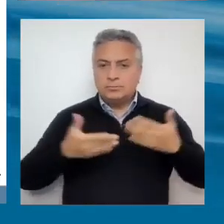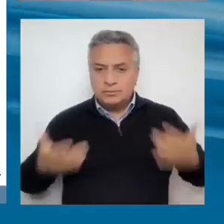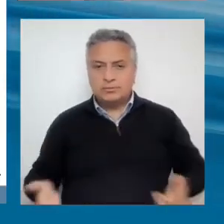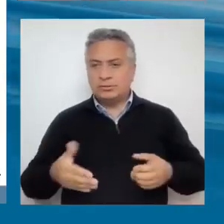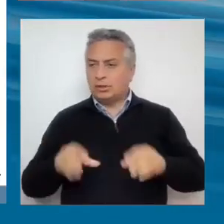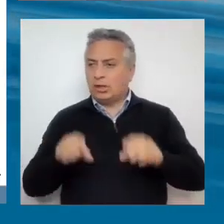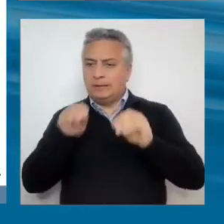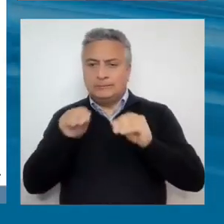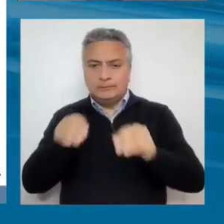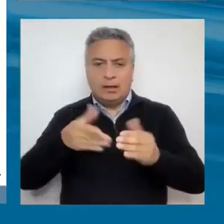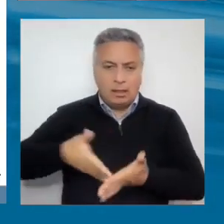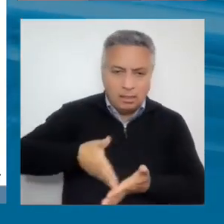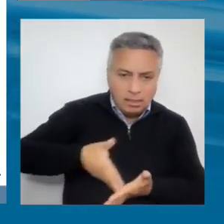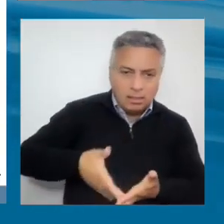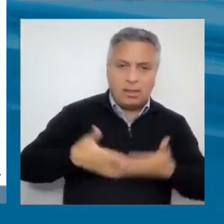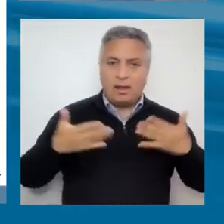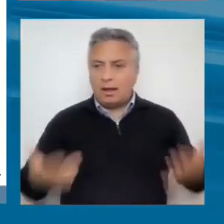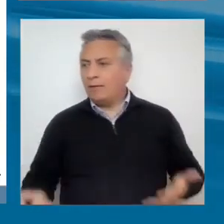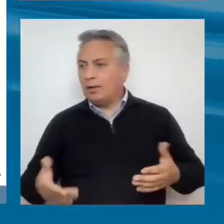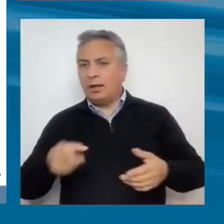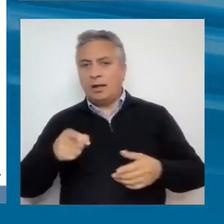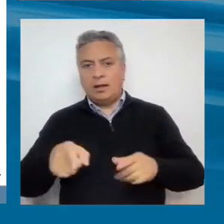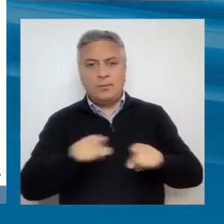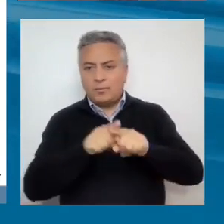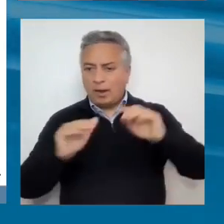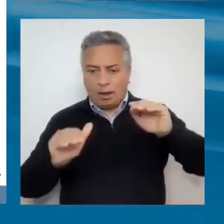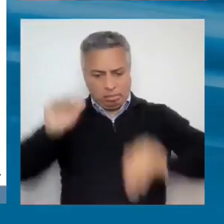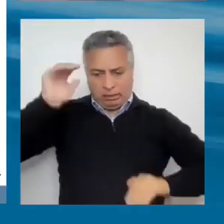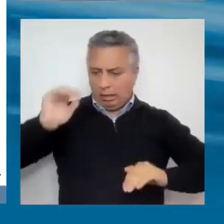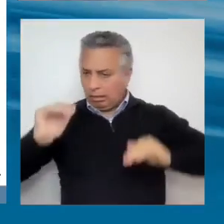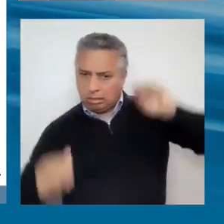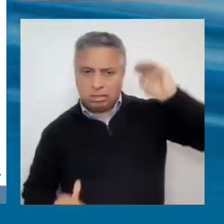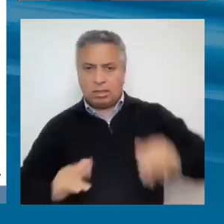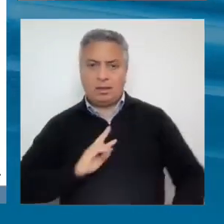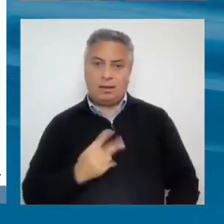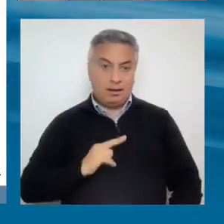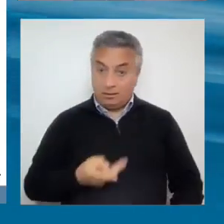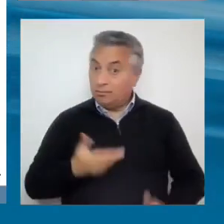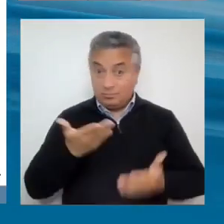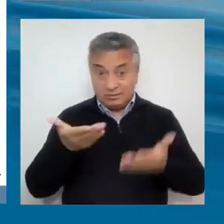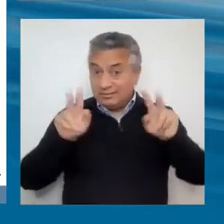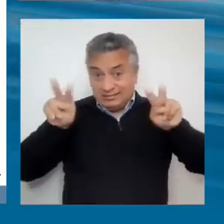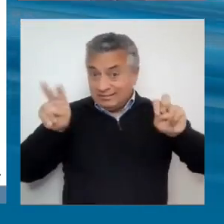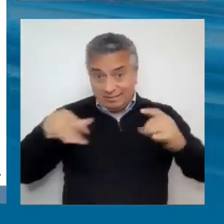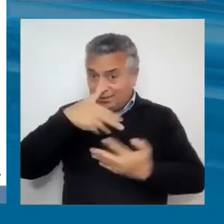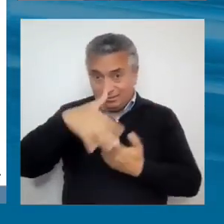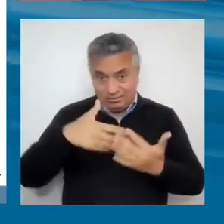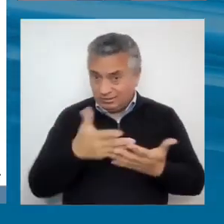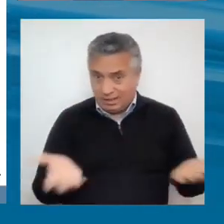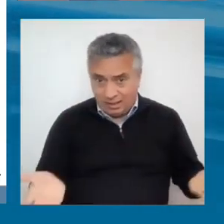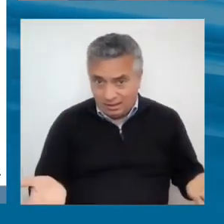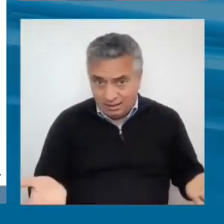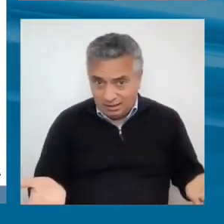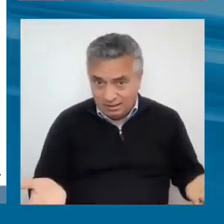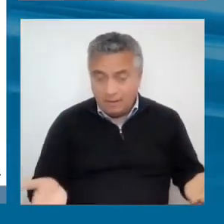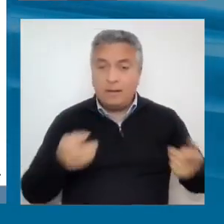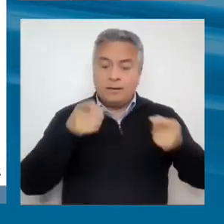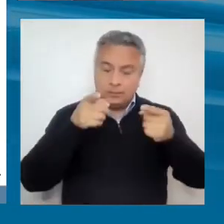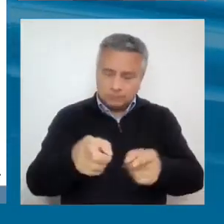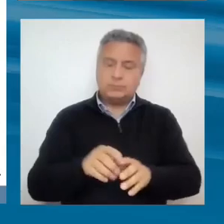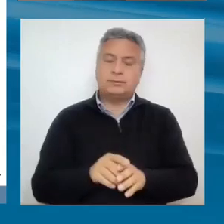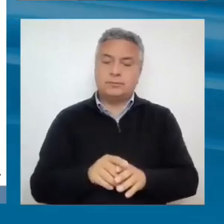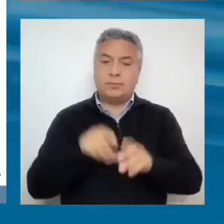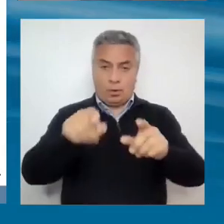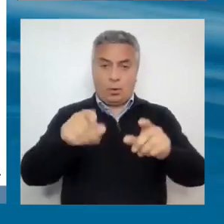la alta desigualdad de género. Todo eso es un conjunto de temas sociales. Luego, llegamos al desarrollo ambientalmente no sostenible, al cambio, un tema